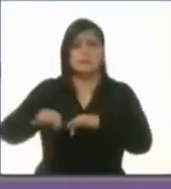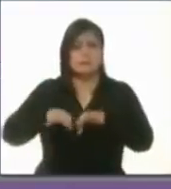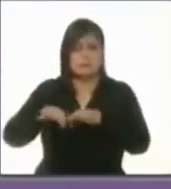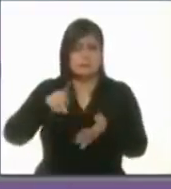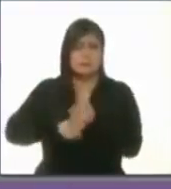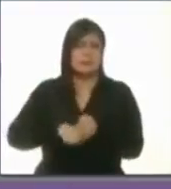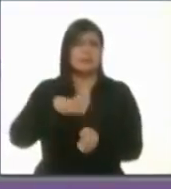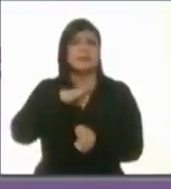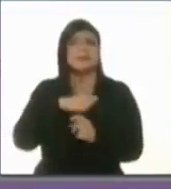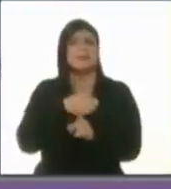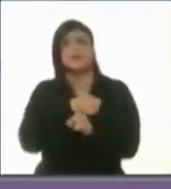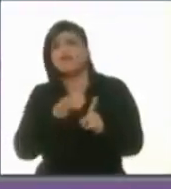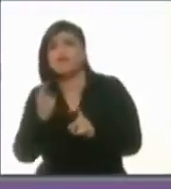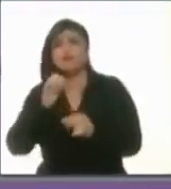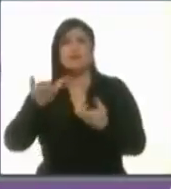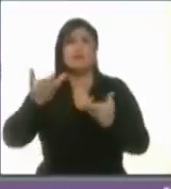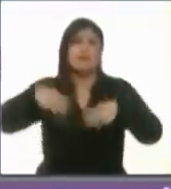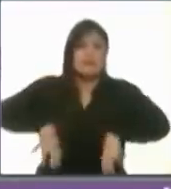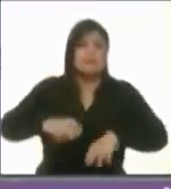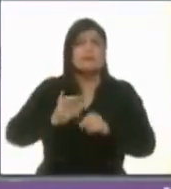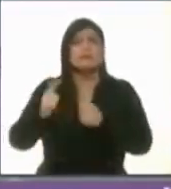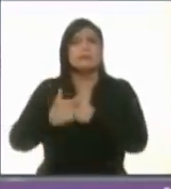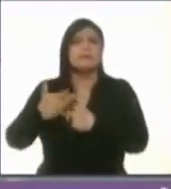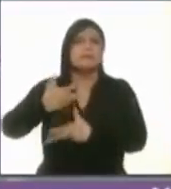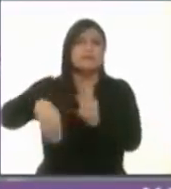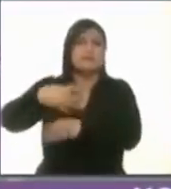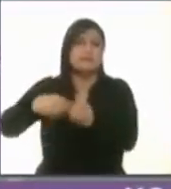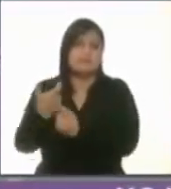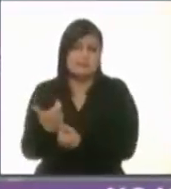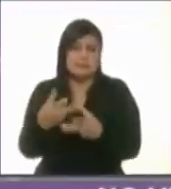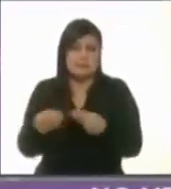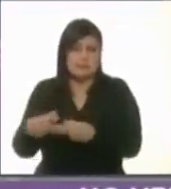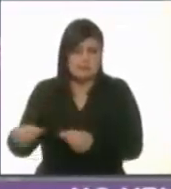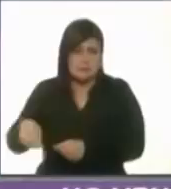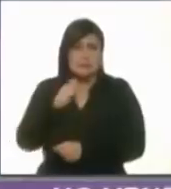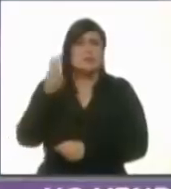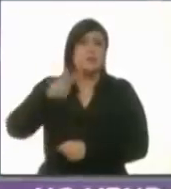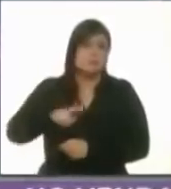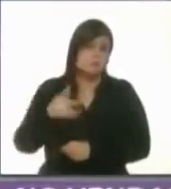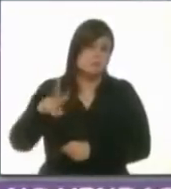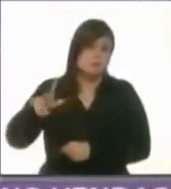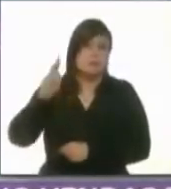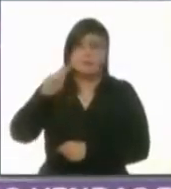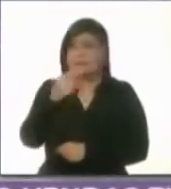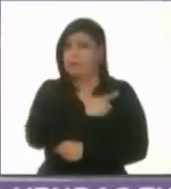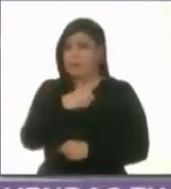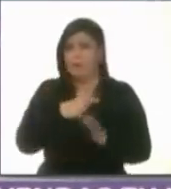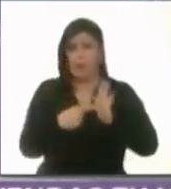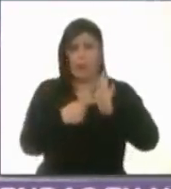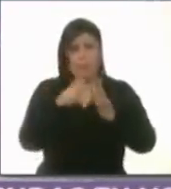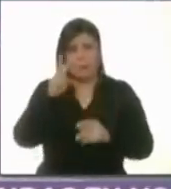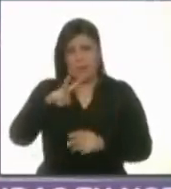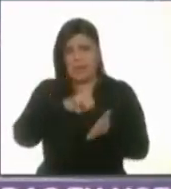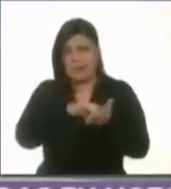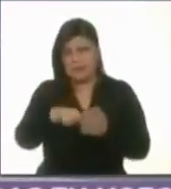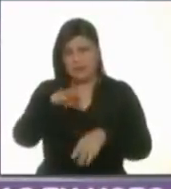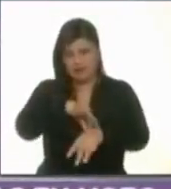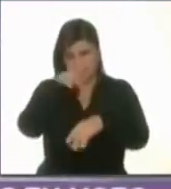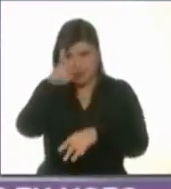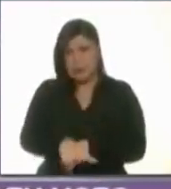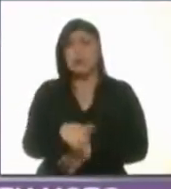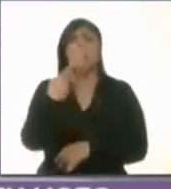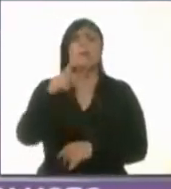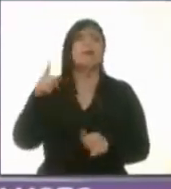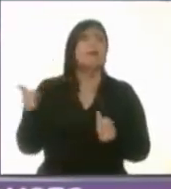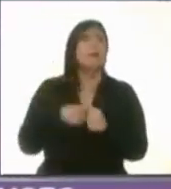desviado recurso público. Es necesario que demos ejemplos reales pero lo principal que